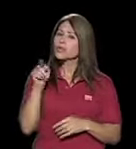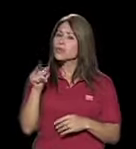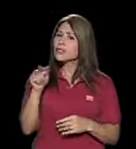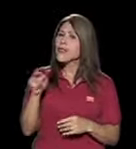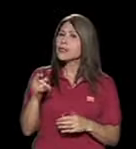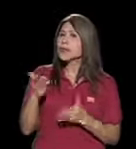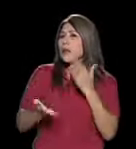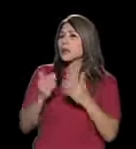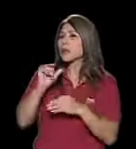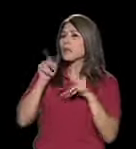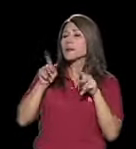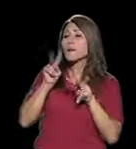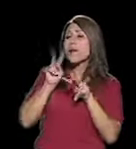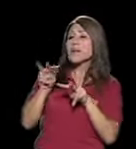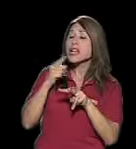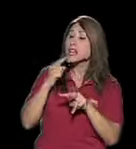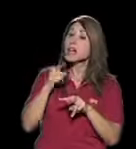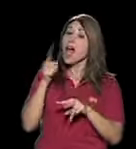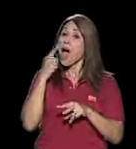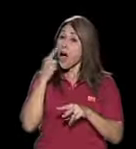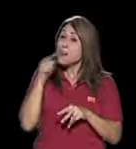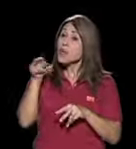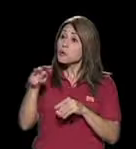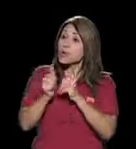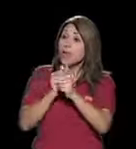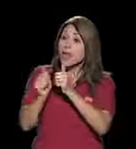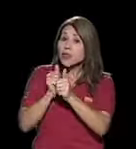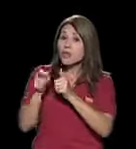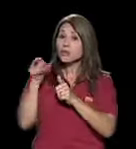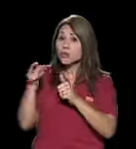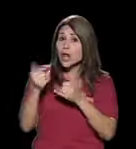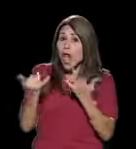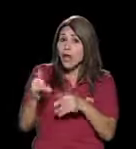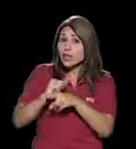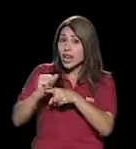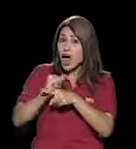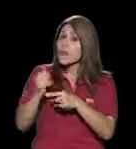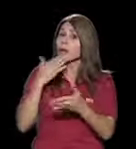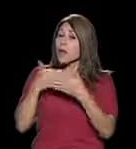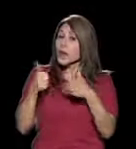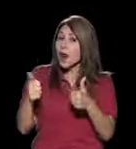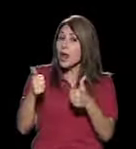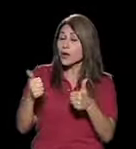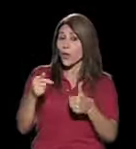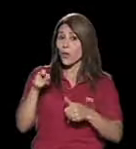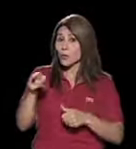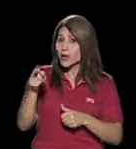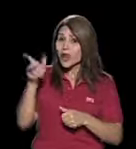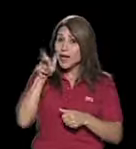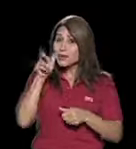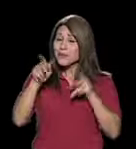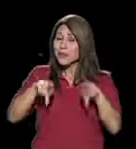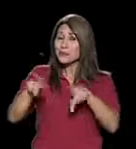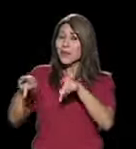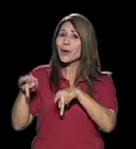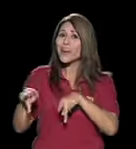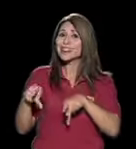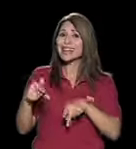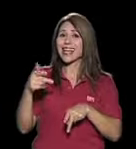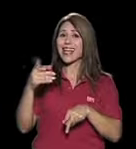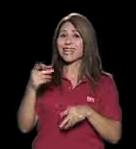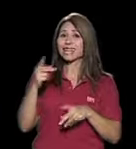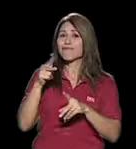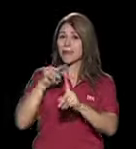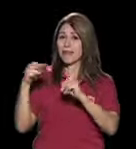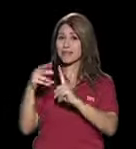se ha encontrado con personas que le dicen, ah, mira, estás yendo a terapia, veo que entrenas mucho, qué bueno que estés en terapia. No sé si ha habido también personas que